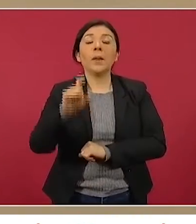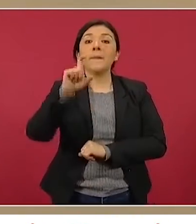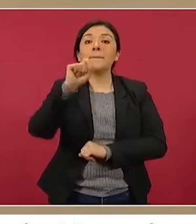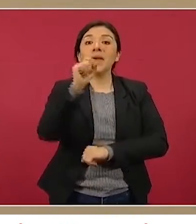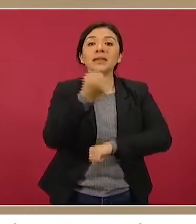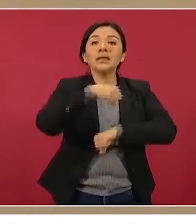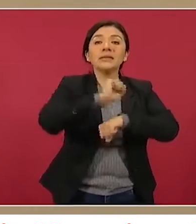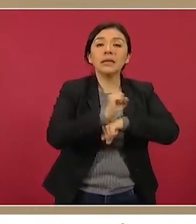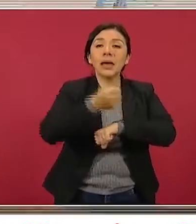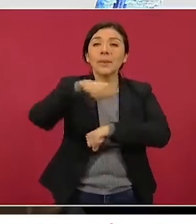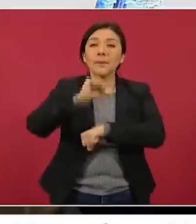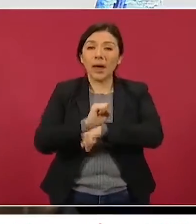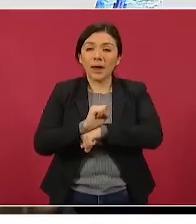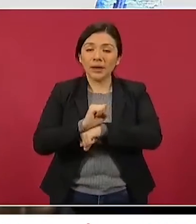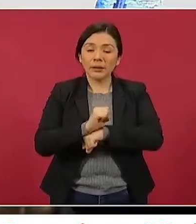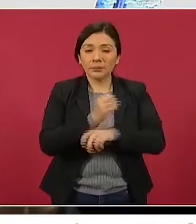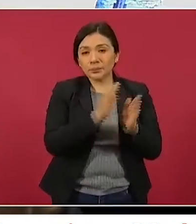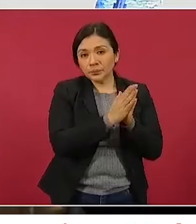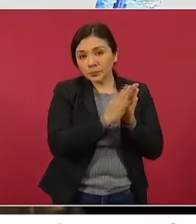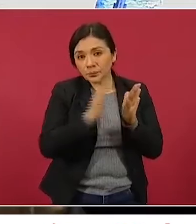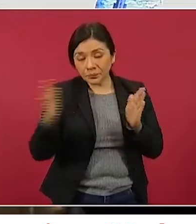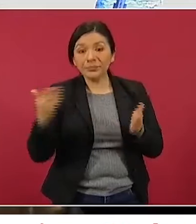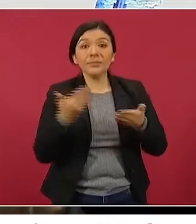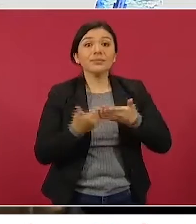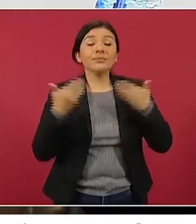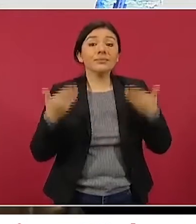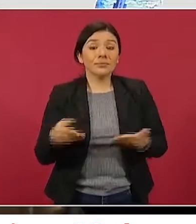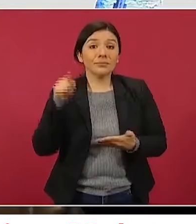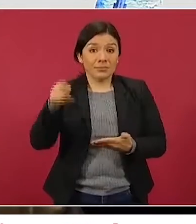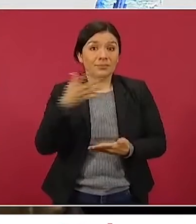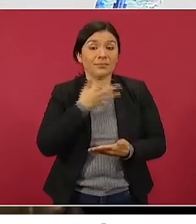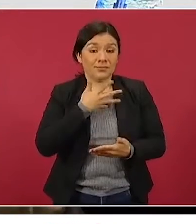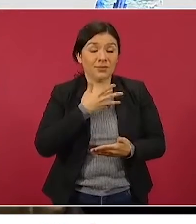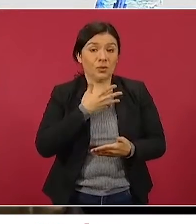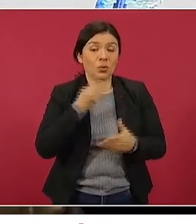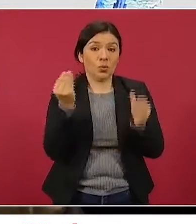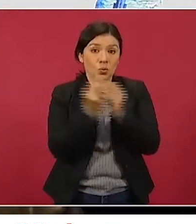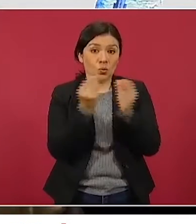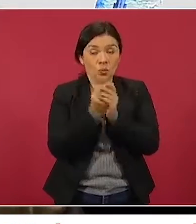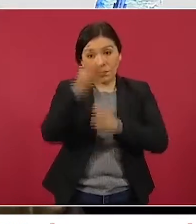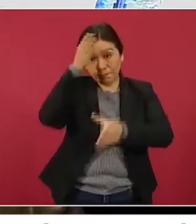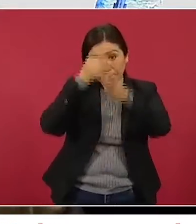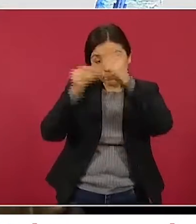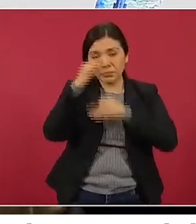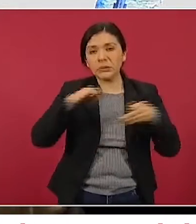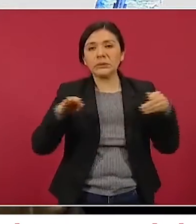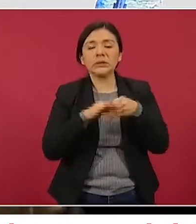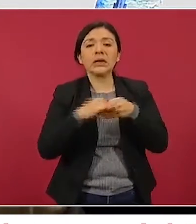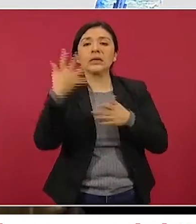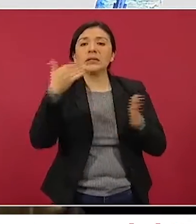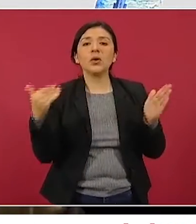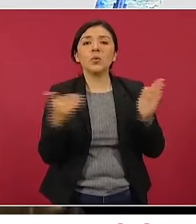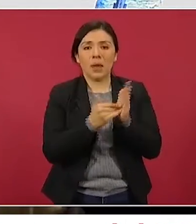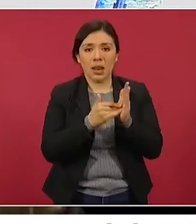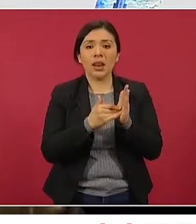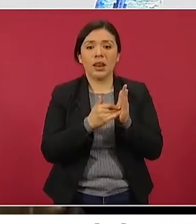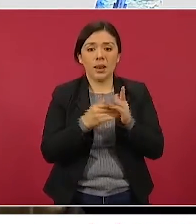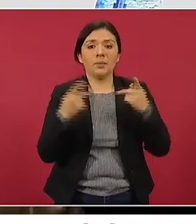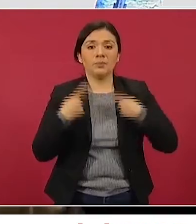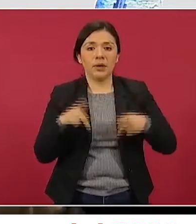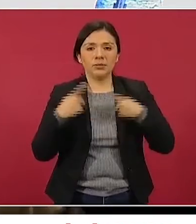semanas. Tenemos actualmente en esta capacitación casi 5 mil elementos, 4 mil